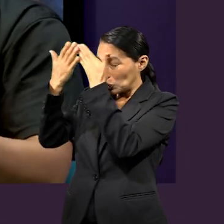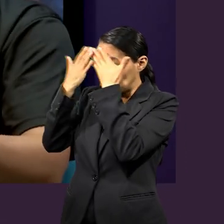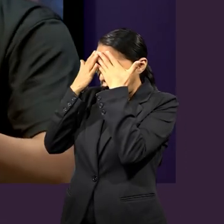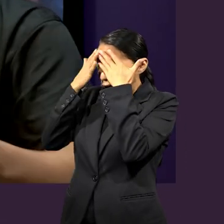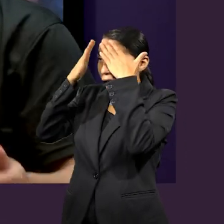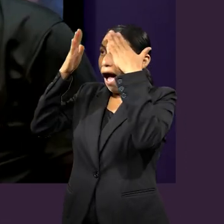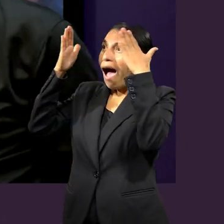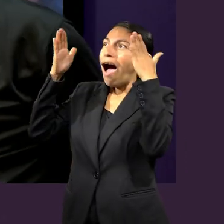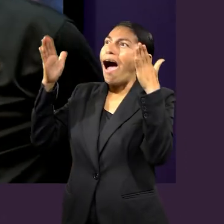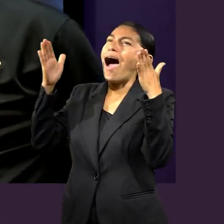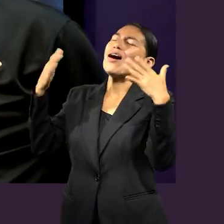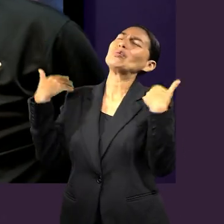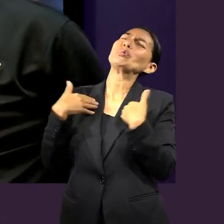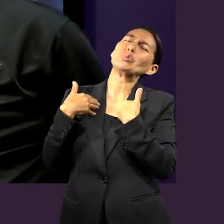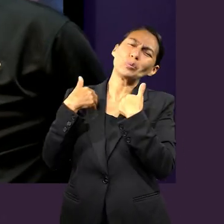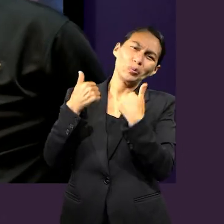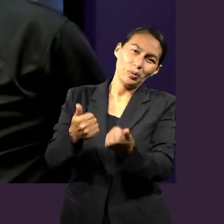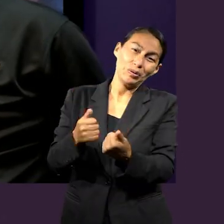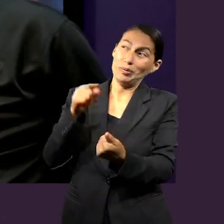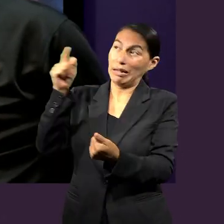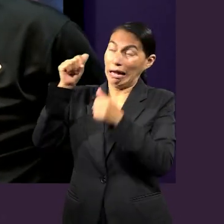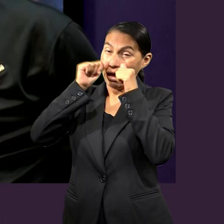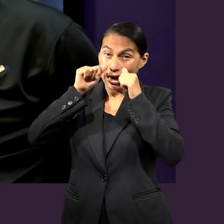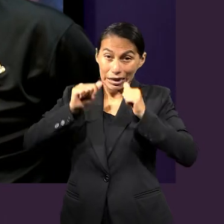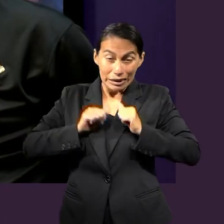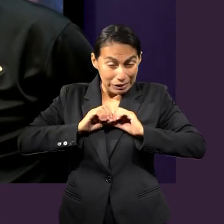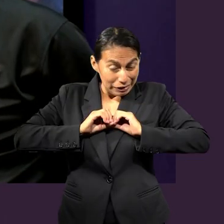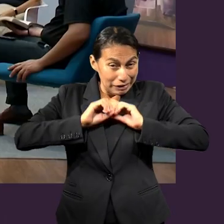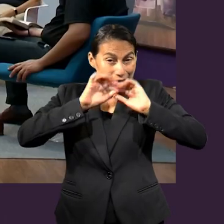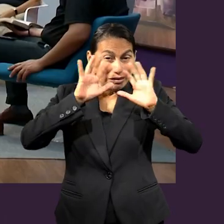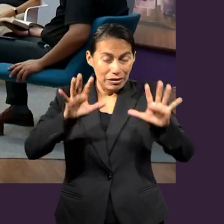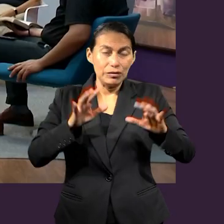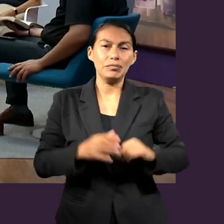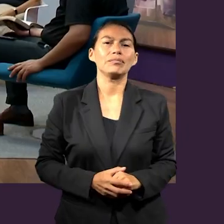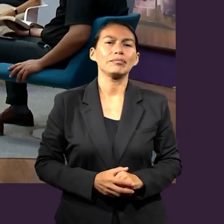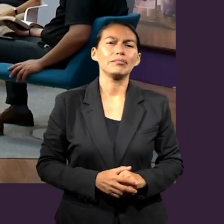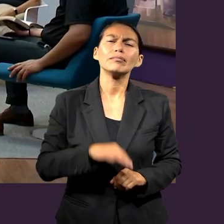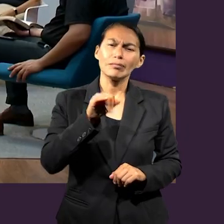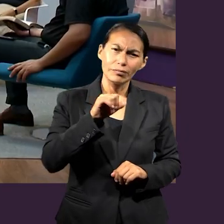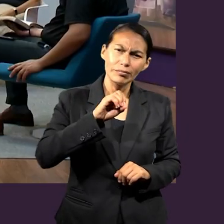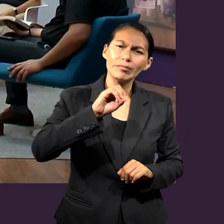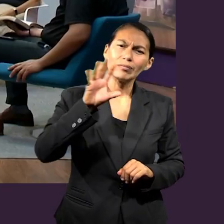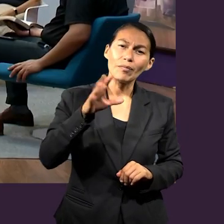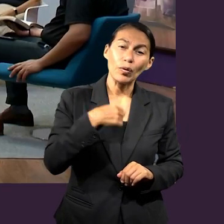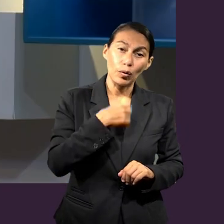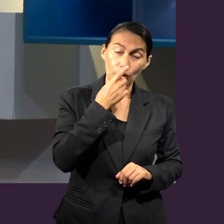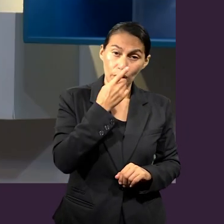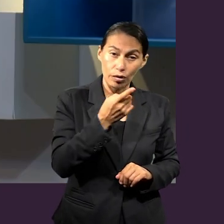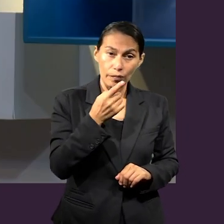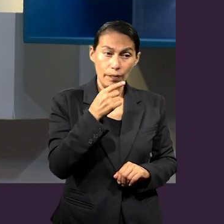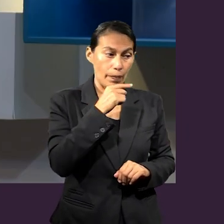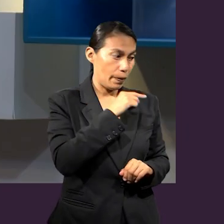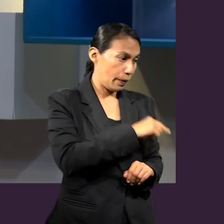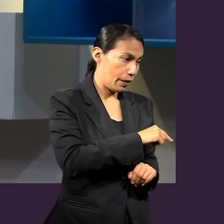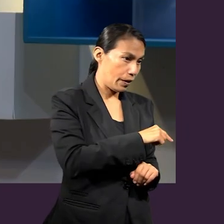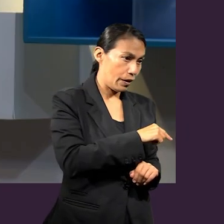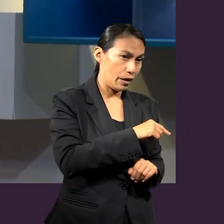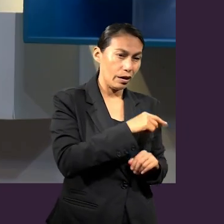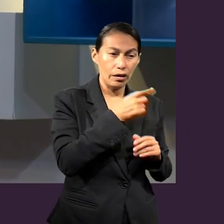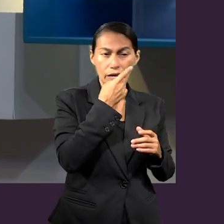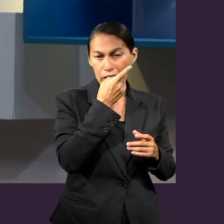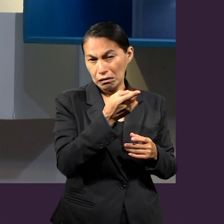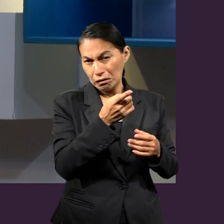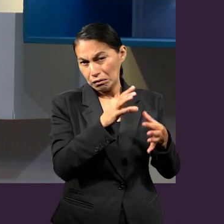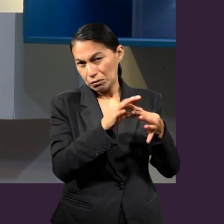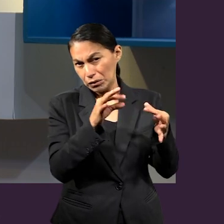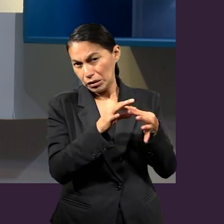nuestras mentes para entender cómo funciona y cómo nos escucha. Sí, yo lo veo de esta manera. Yo sigo insistiendo que Pablo está haciendo una relación entre el